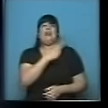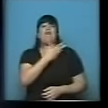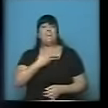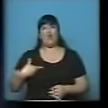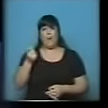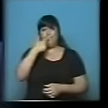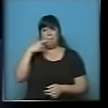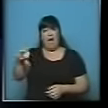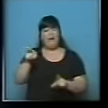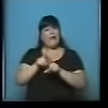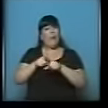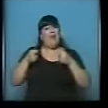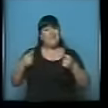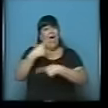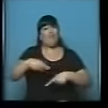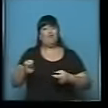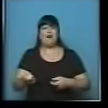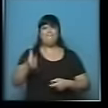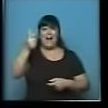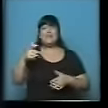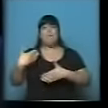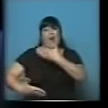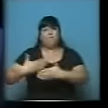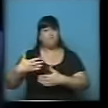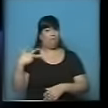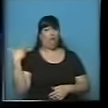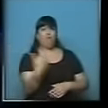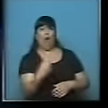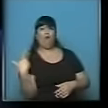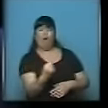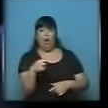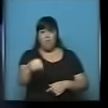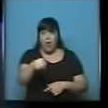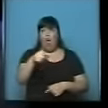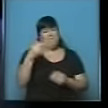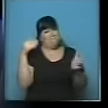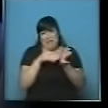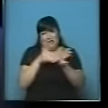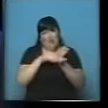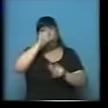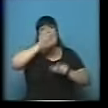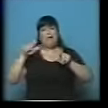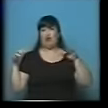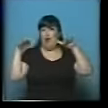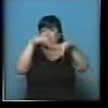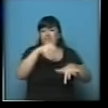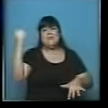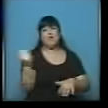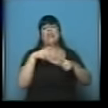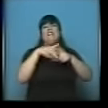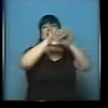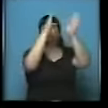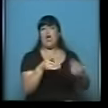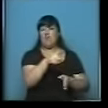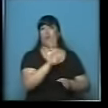él no facilitó que se lleve adelante esta muestra que la han visitado millones de personas, que es un faro del futuro.